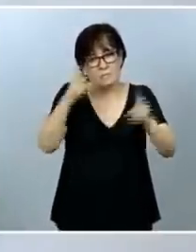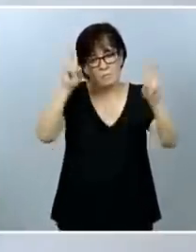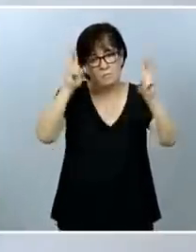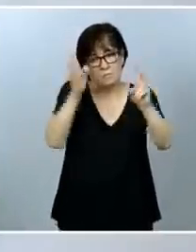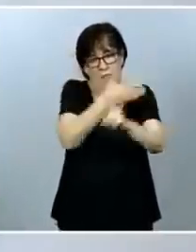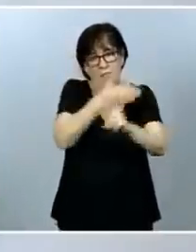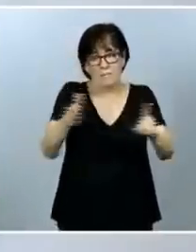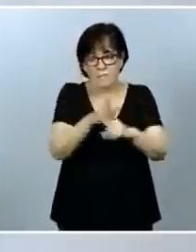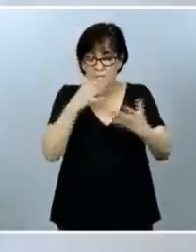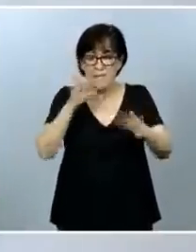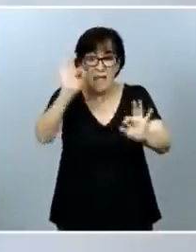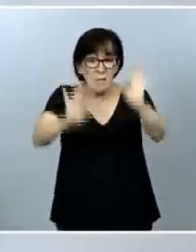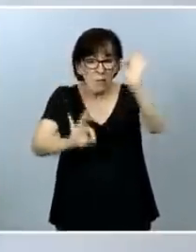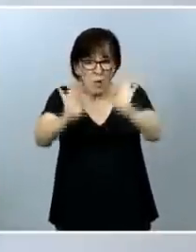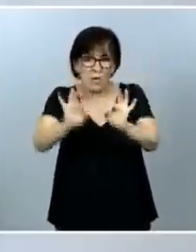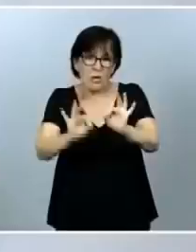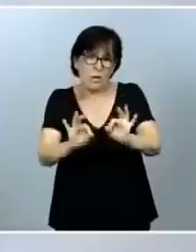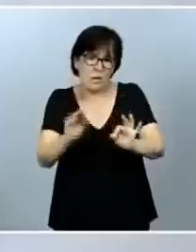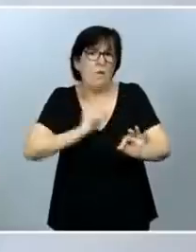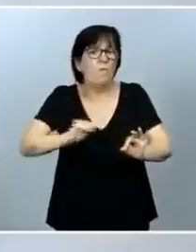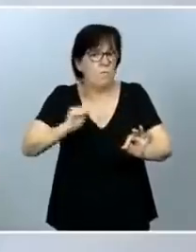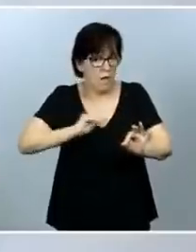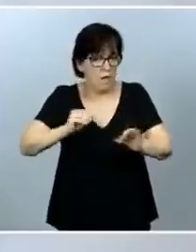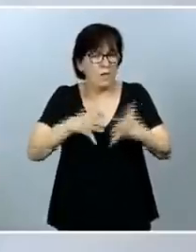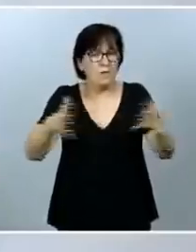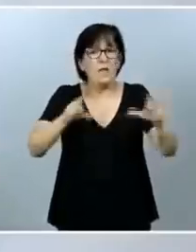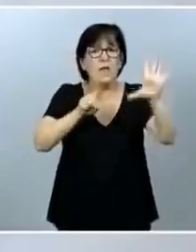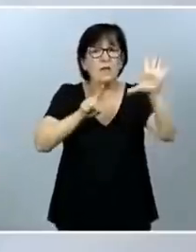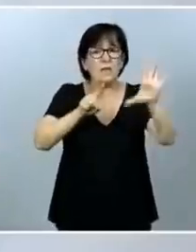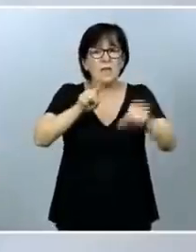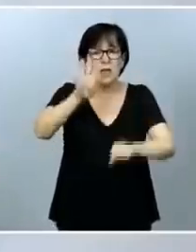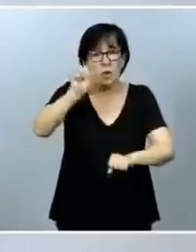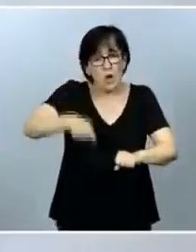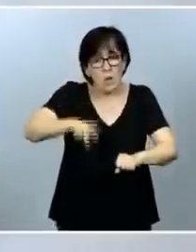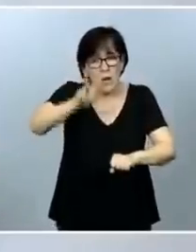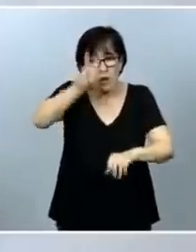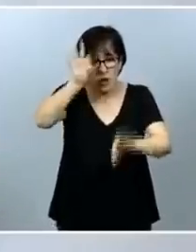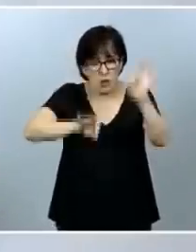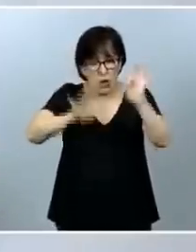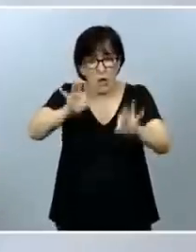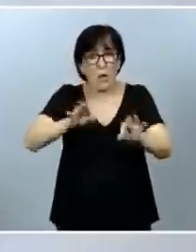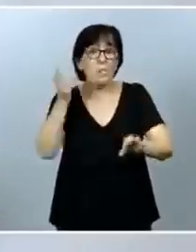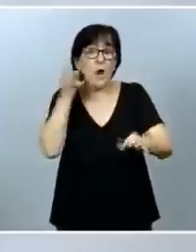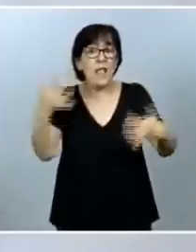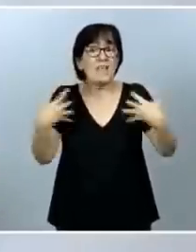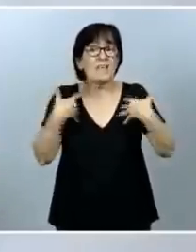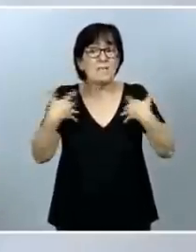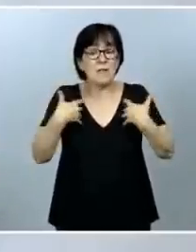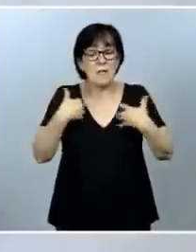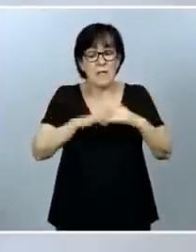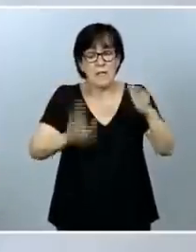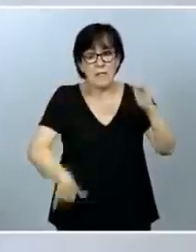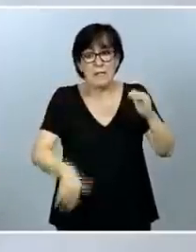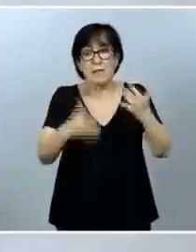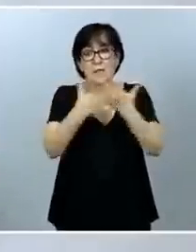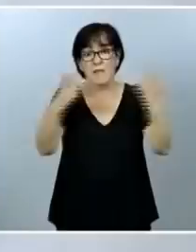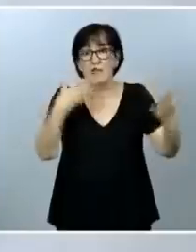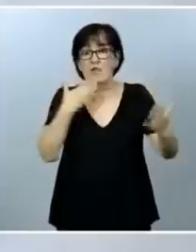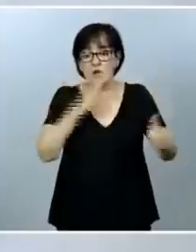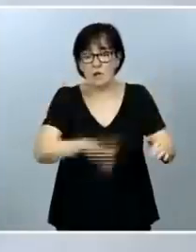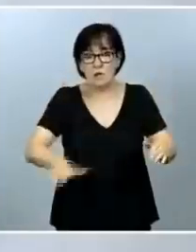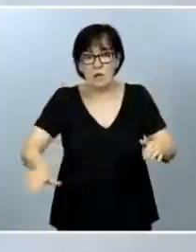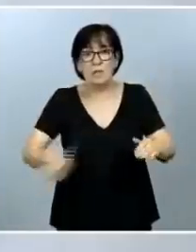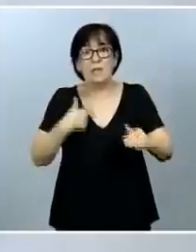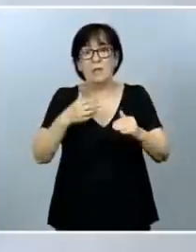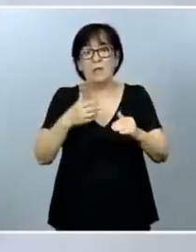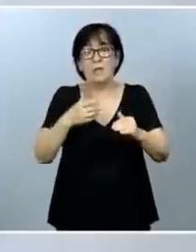porcentaje ya elevadísimo, el 64,2% de las mujeres víctimas tenían hijos menores de 18 años, que tenían hijos menores